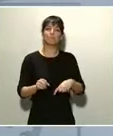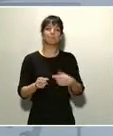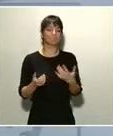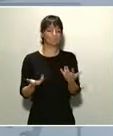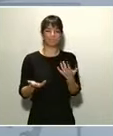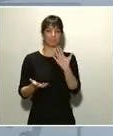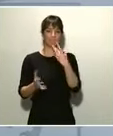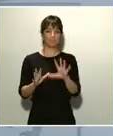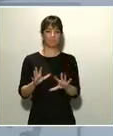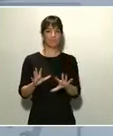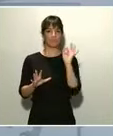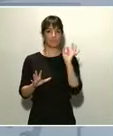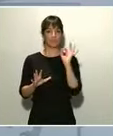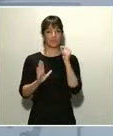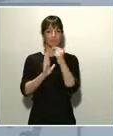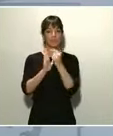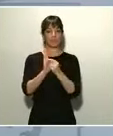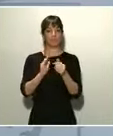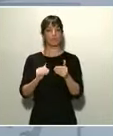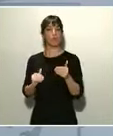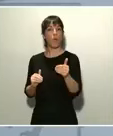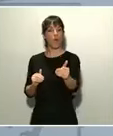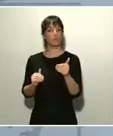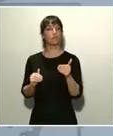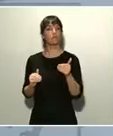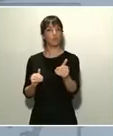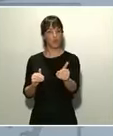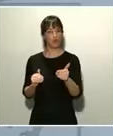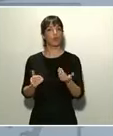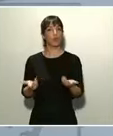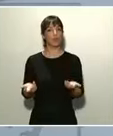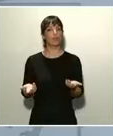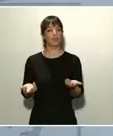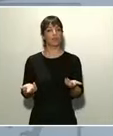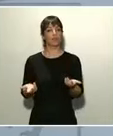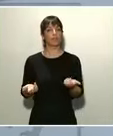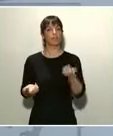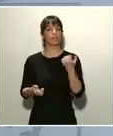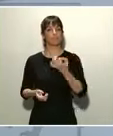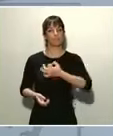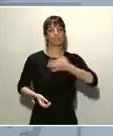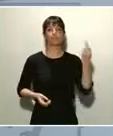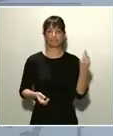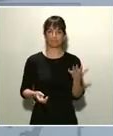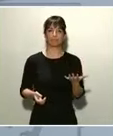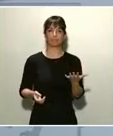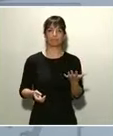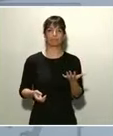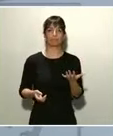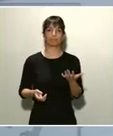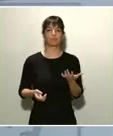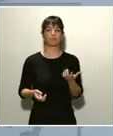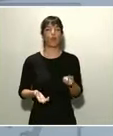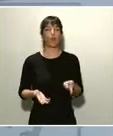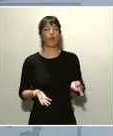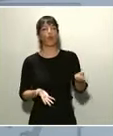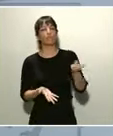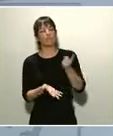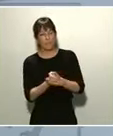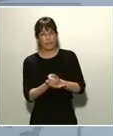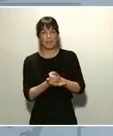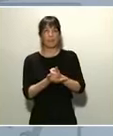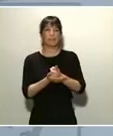tomamos esas medidas, pues lo hagamos de una manera eficaz y que no vuelva a haber un rebrote durante las